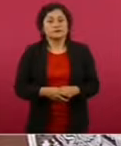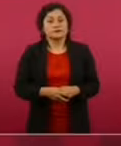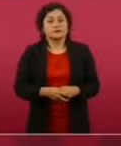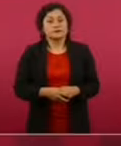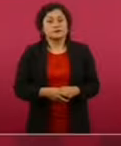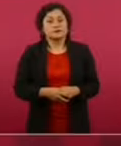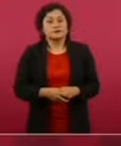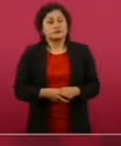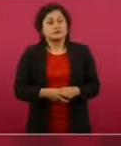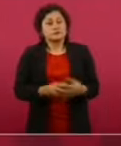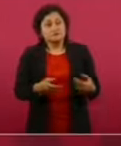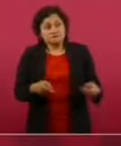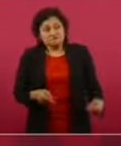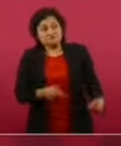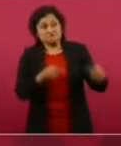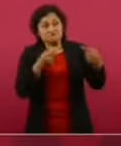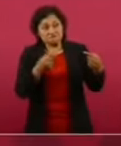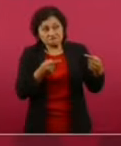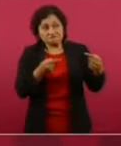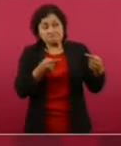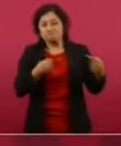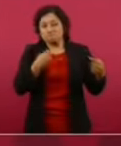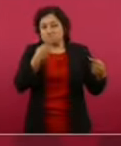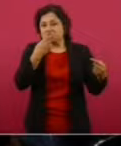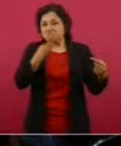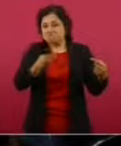que se enojen, para que vayan acostumbrándose